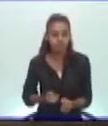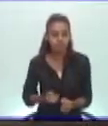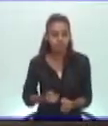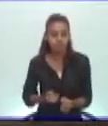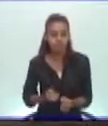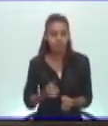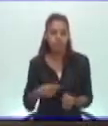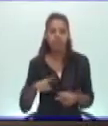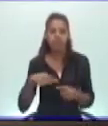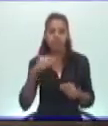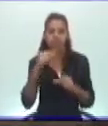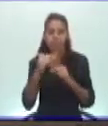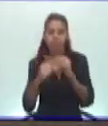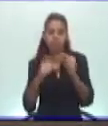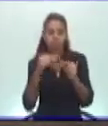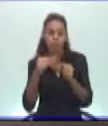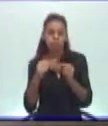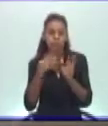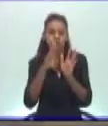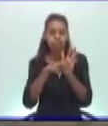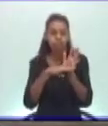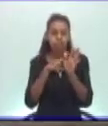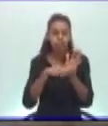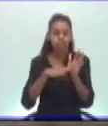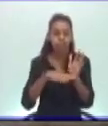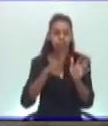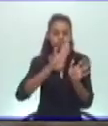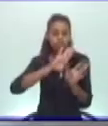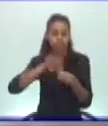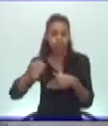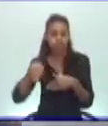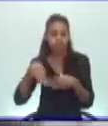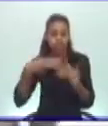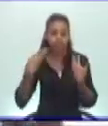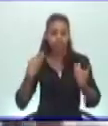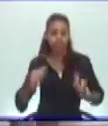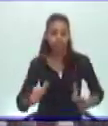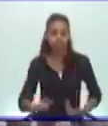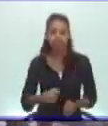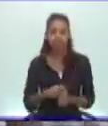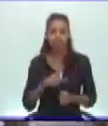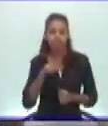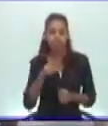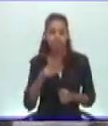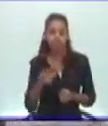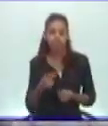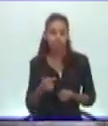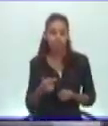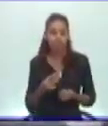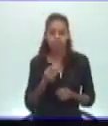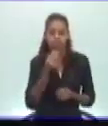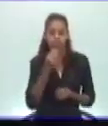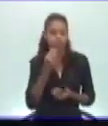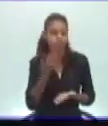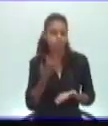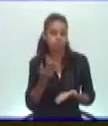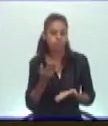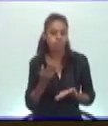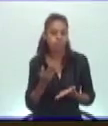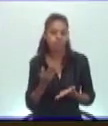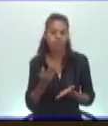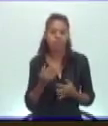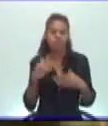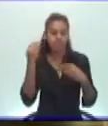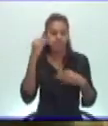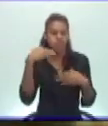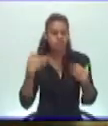un proceso de desintoxicación. Estás tú entre ellos, sabes qué es una